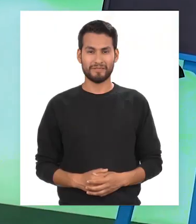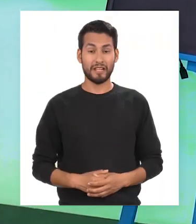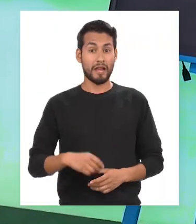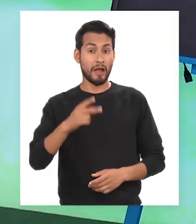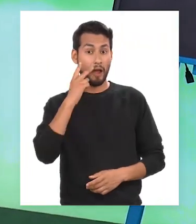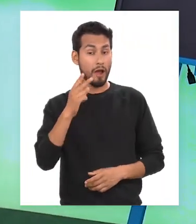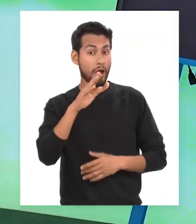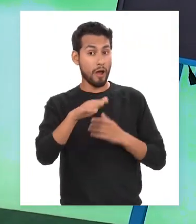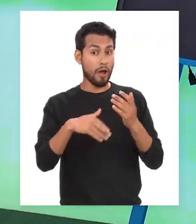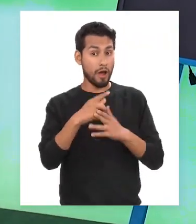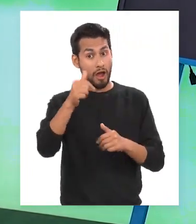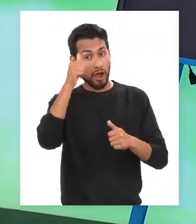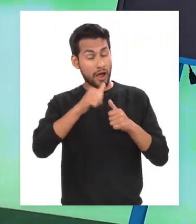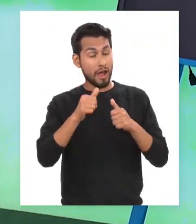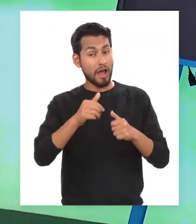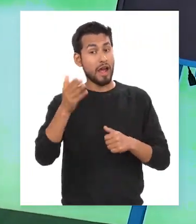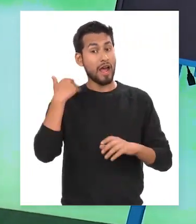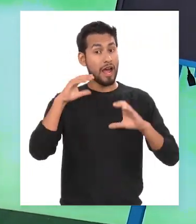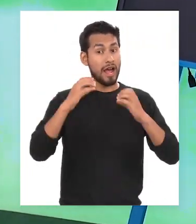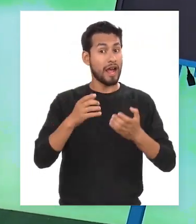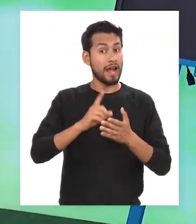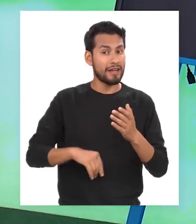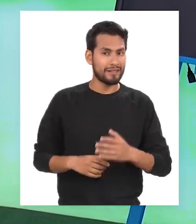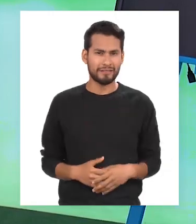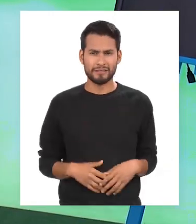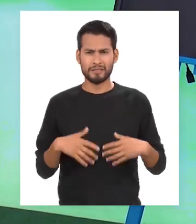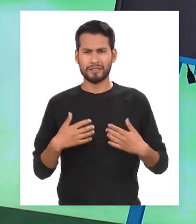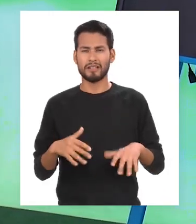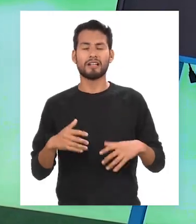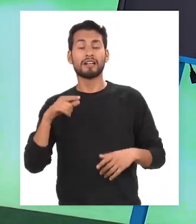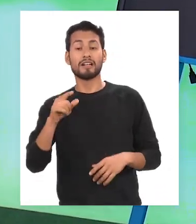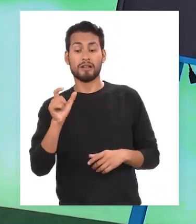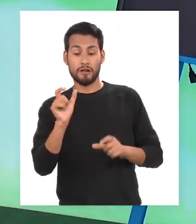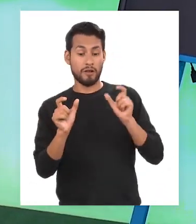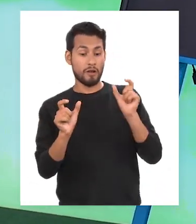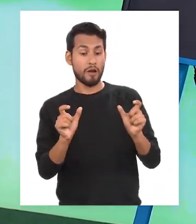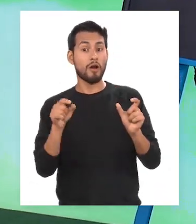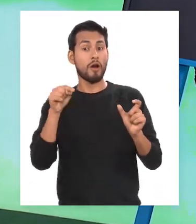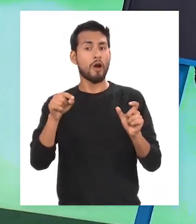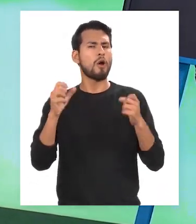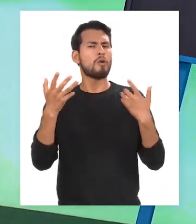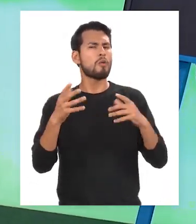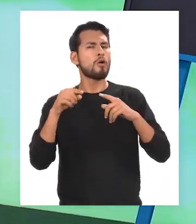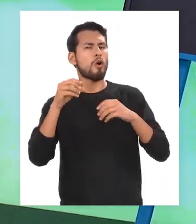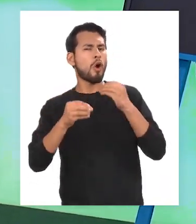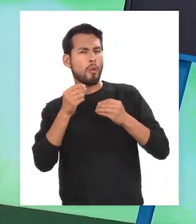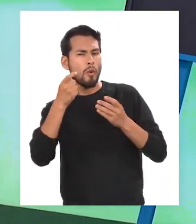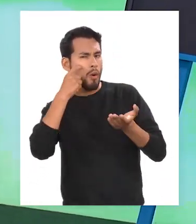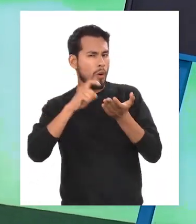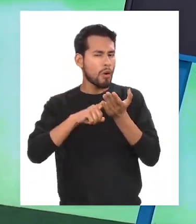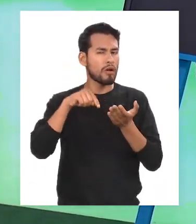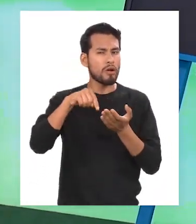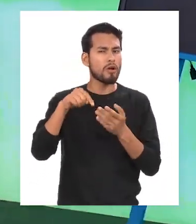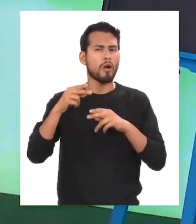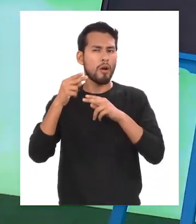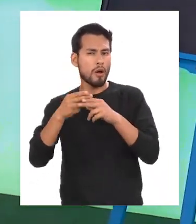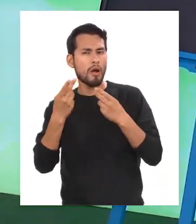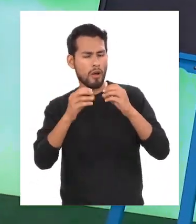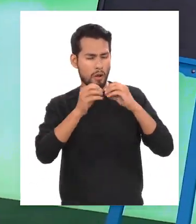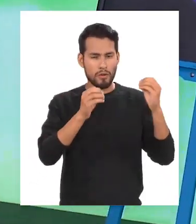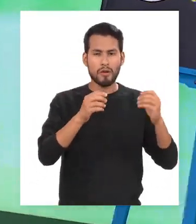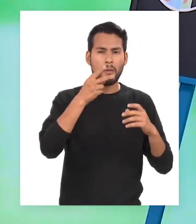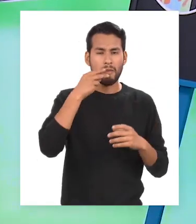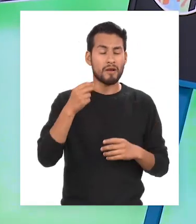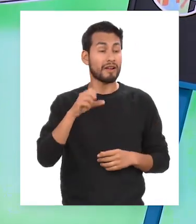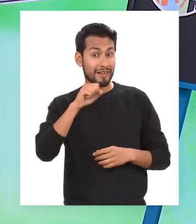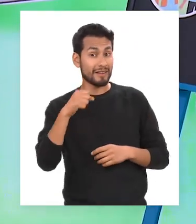A ver si todos recuerdan que en la clase anterior hablamos del sintagma nominal y el sintagma verbal. Incluso conocimos cómo identificarlos en las oraciones.